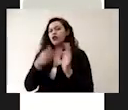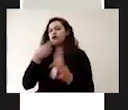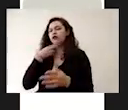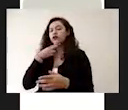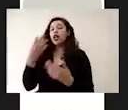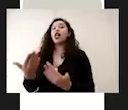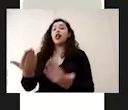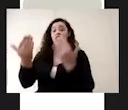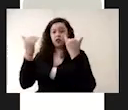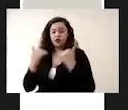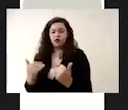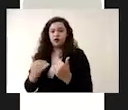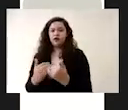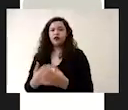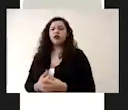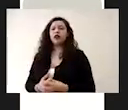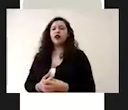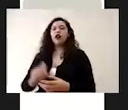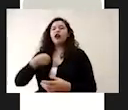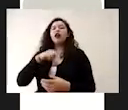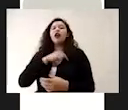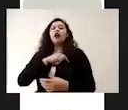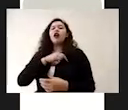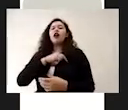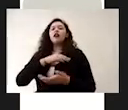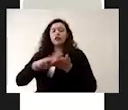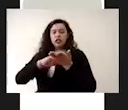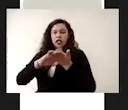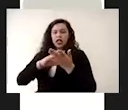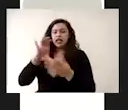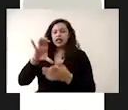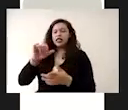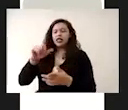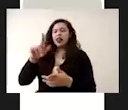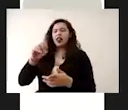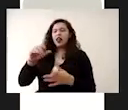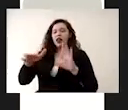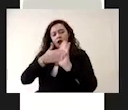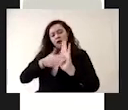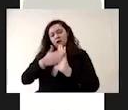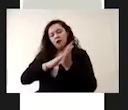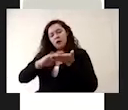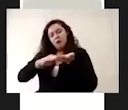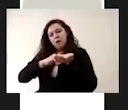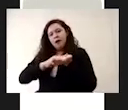Posteriormente, vamos a enjuagar las celdas de nuestro aparato, de nuestro clorímetro,